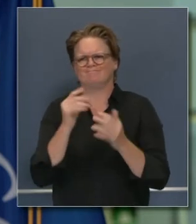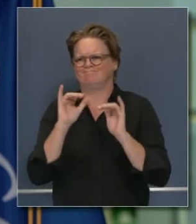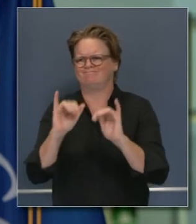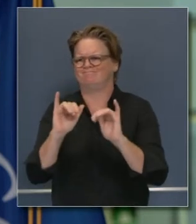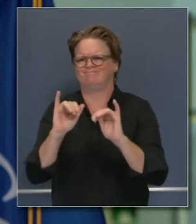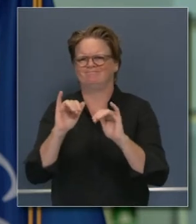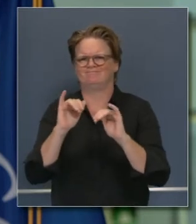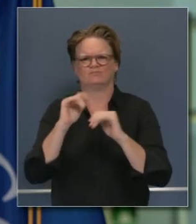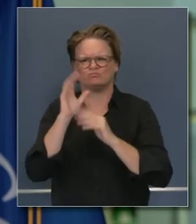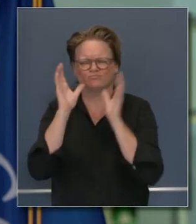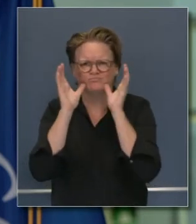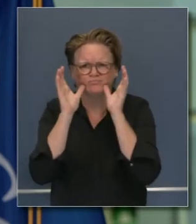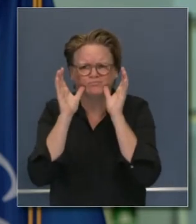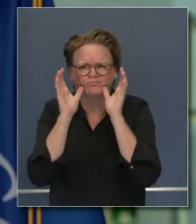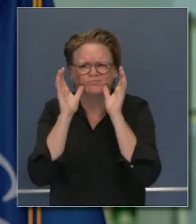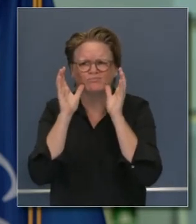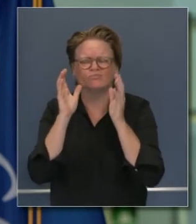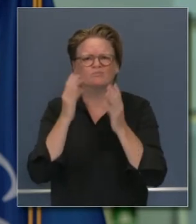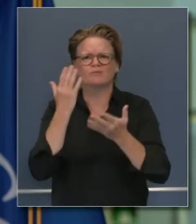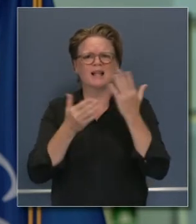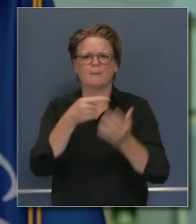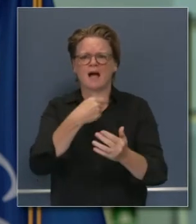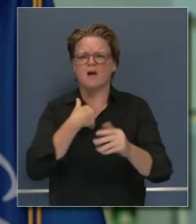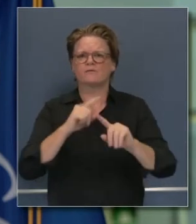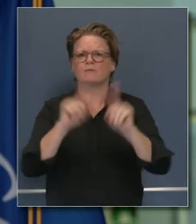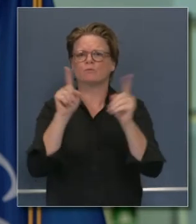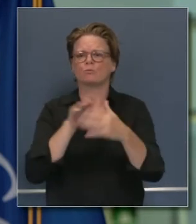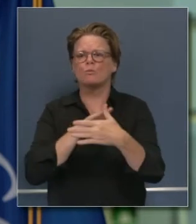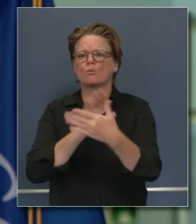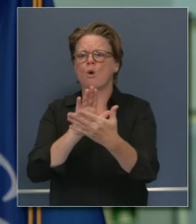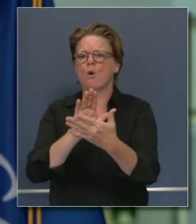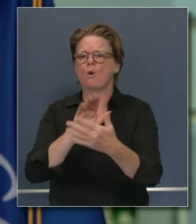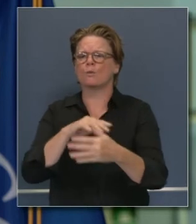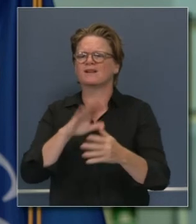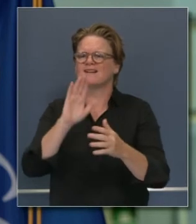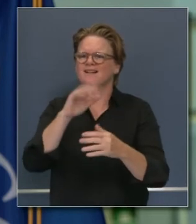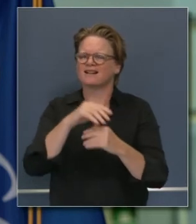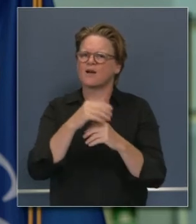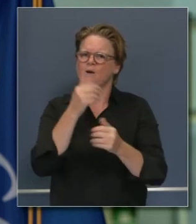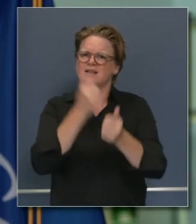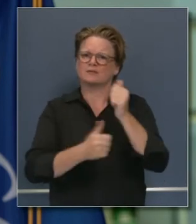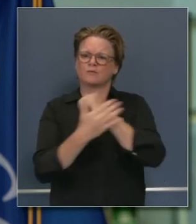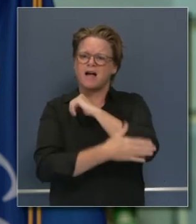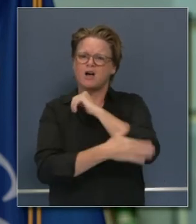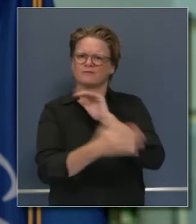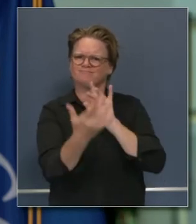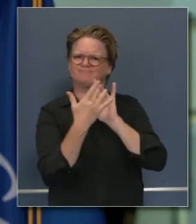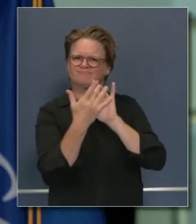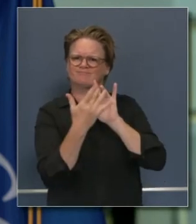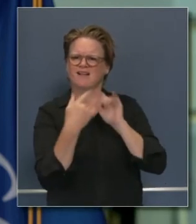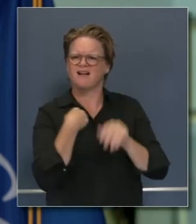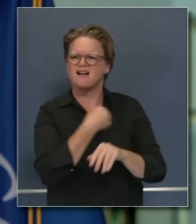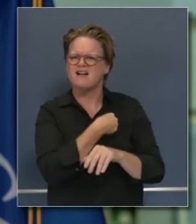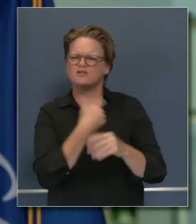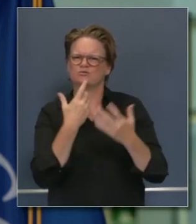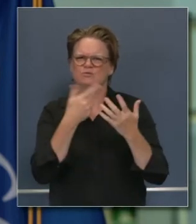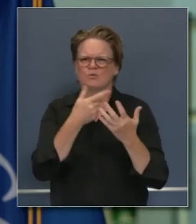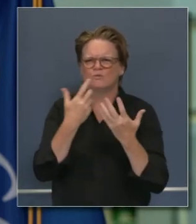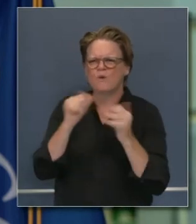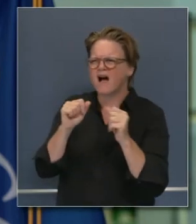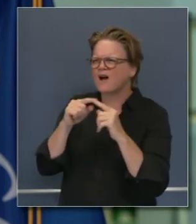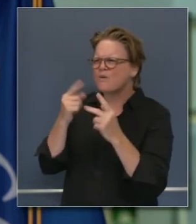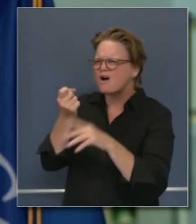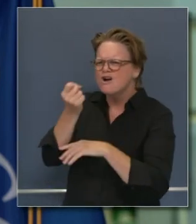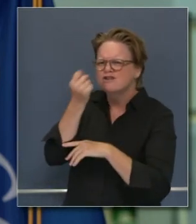para oír de diferentes métodos y los condados nos comentan diferentes maneras de ver estas cifras